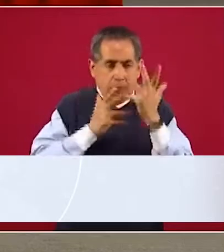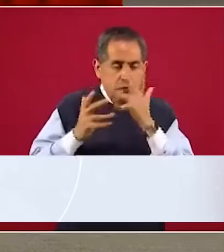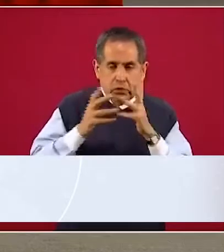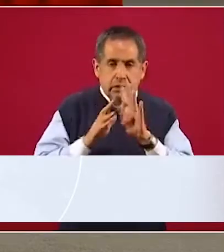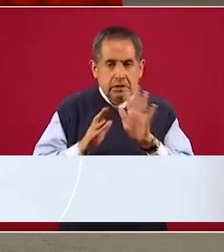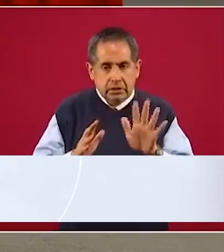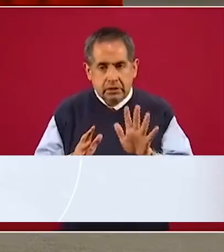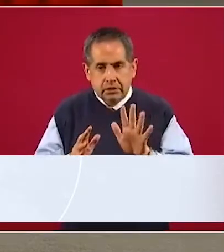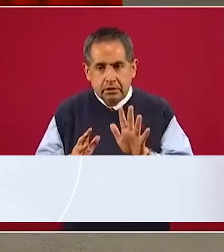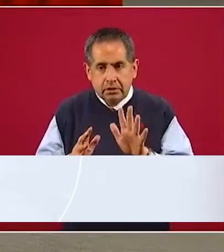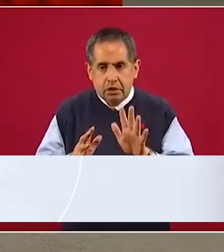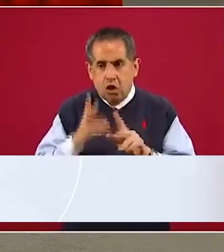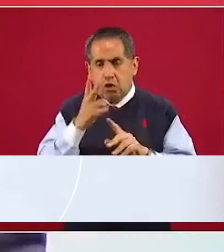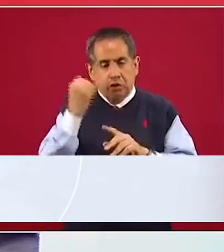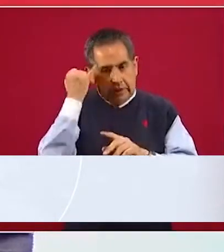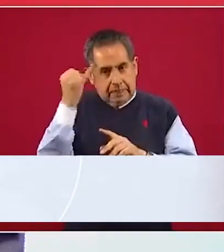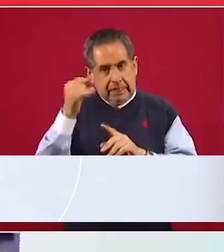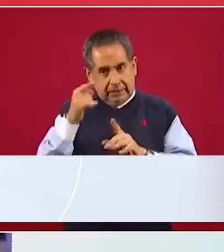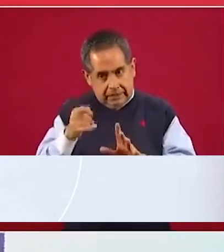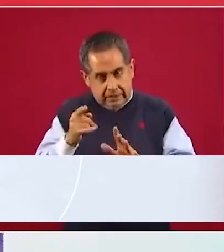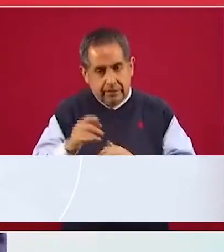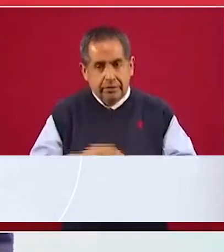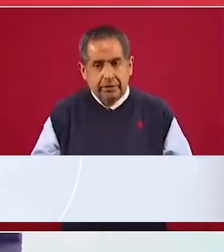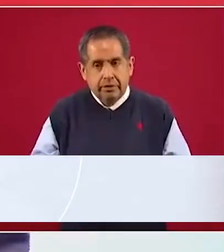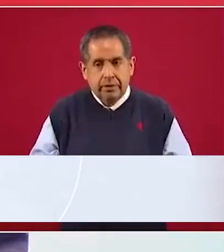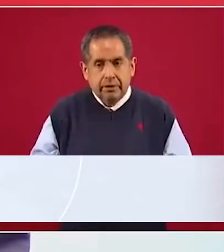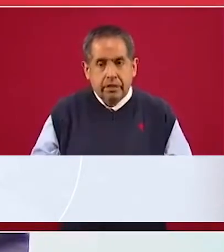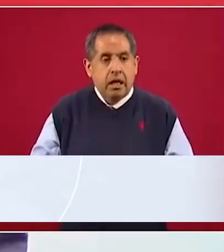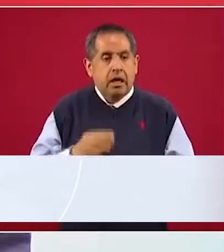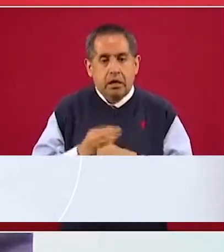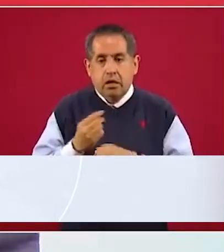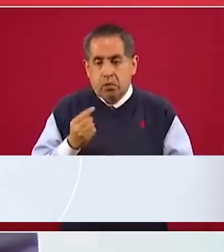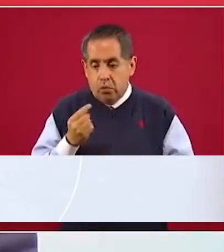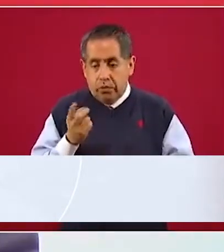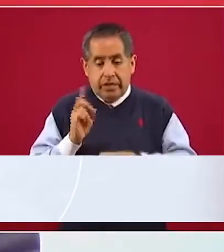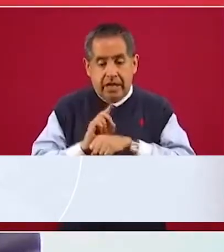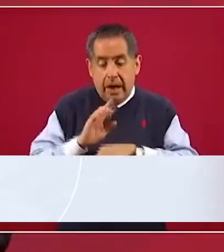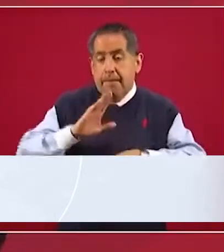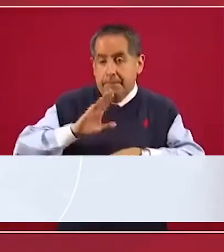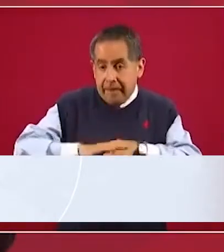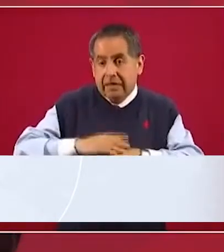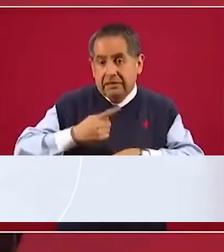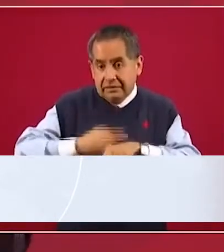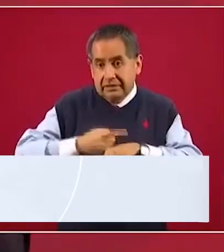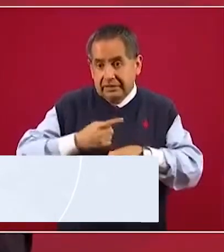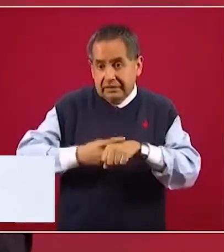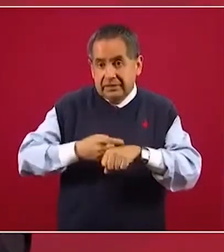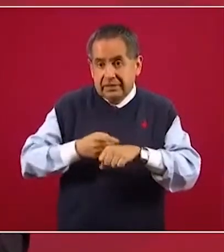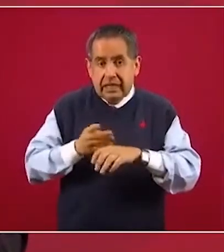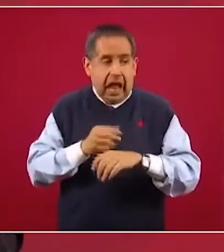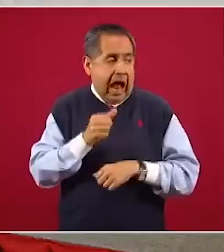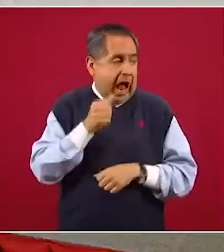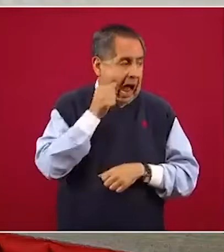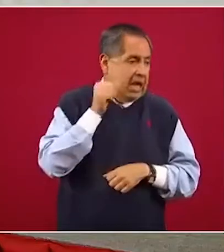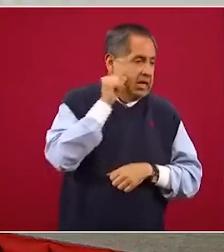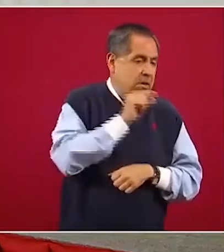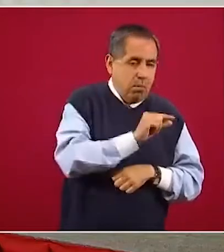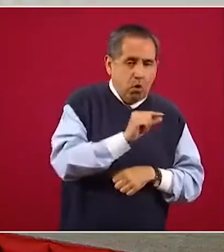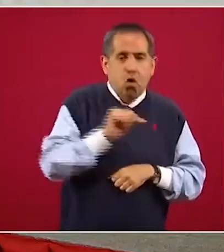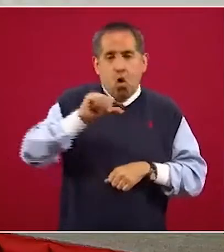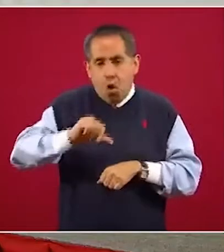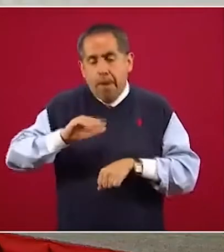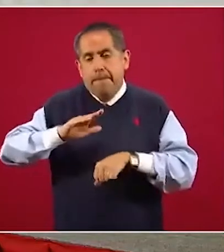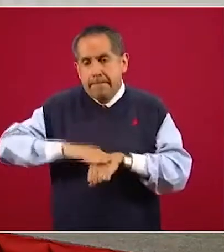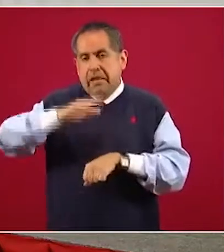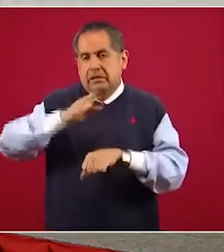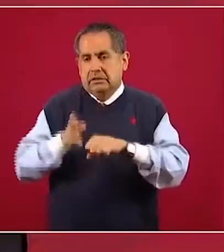reconciliar dos ideas. Tenemos cada día más casos, hoy más casos que ayer, sí, hasta